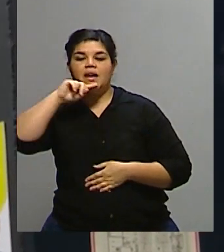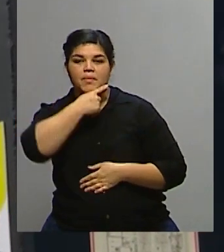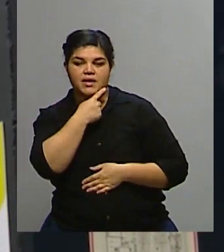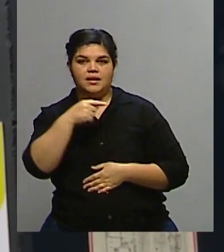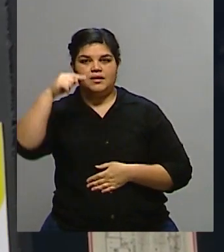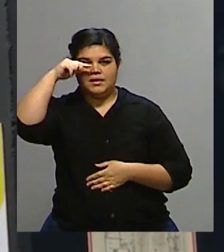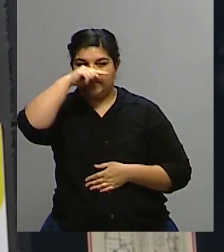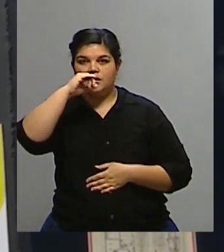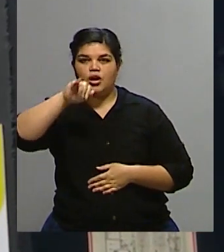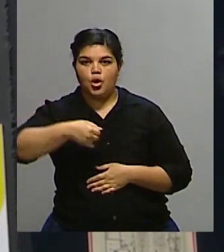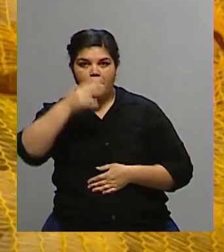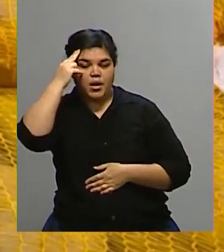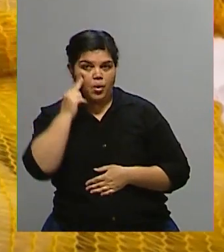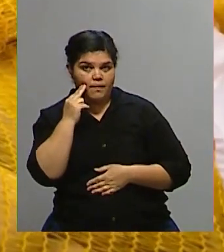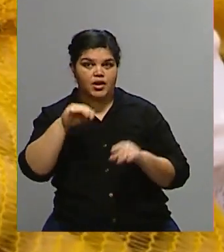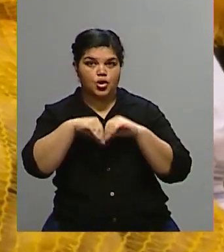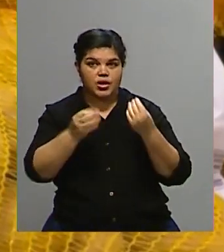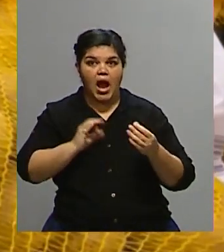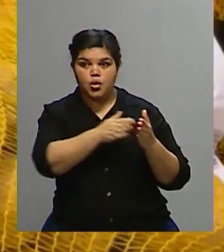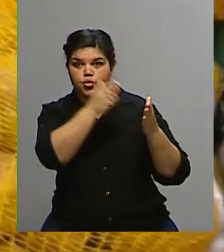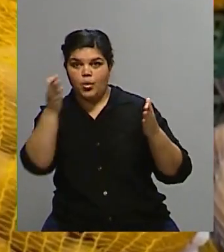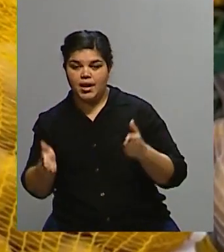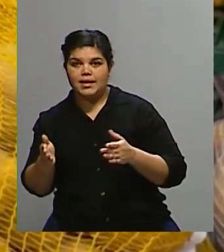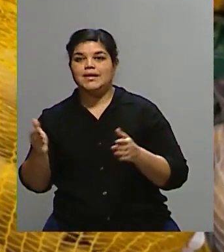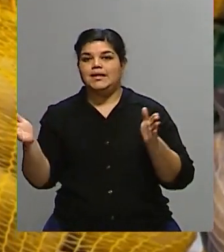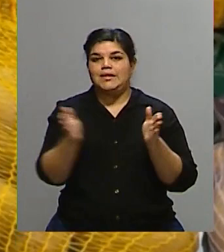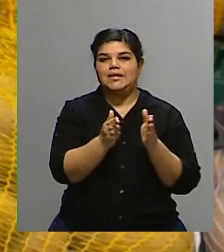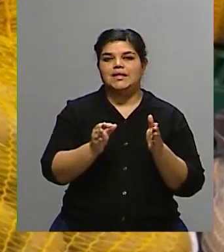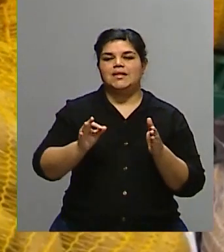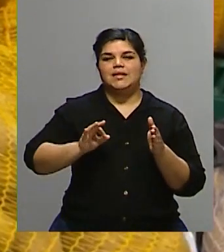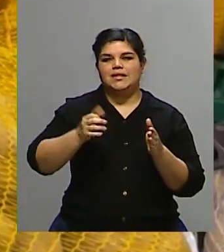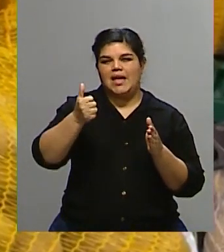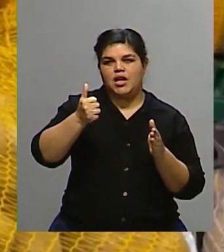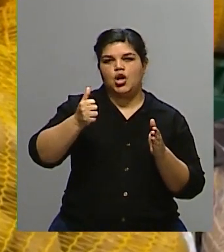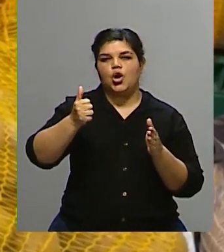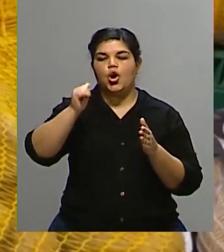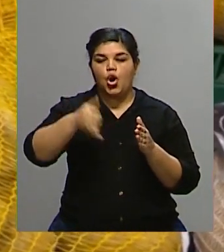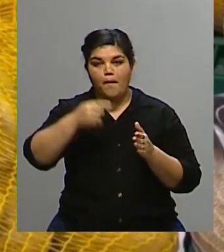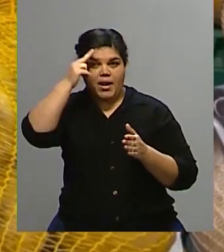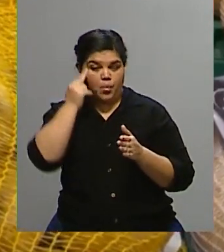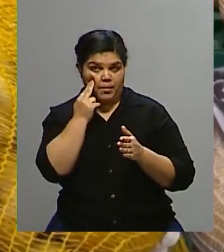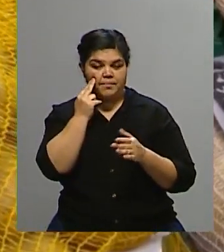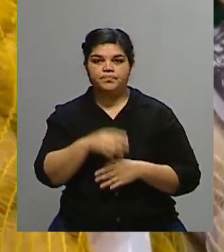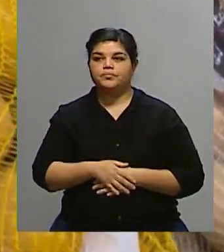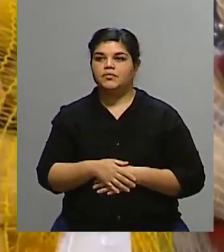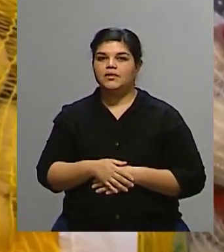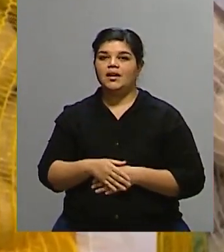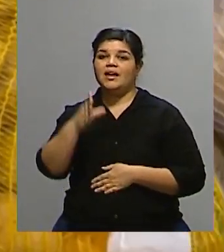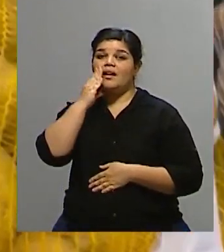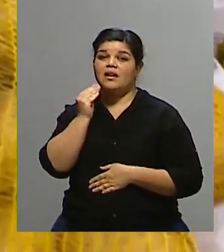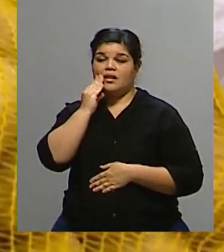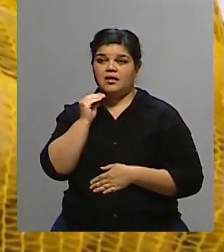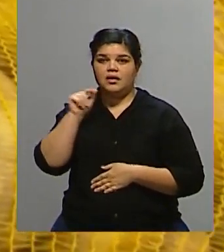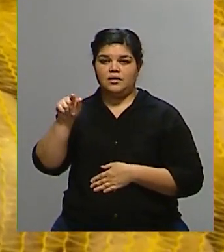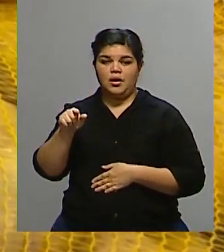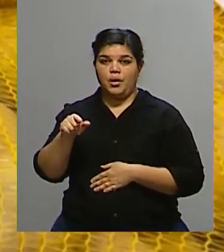,9% el IPC interanual y 6,9% el acumulado desde el inicio del país. Y en el Reino Unido, hasta julio, la inflación